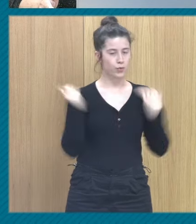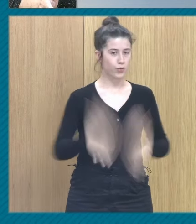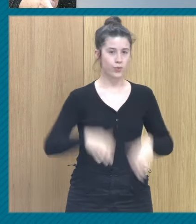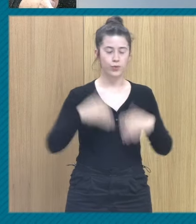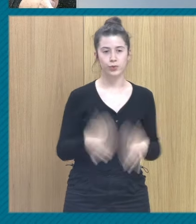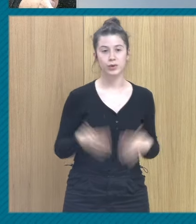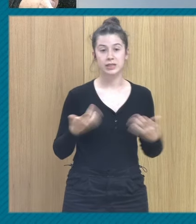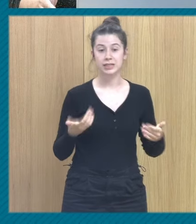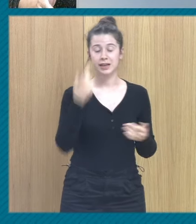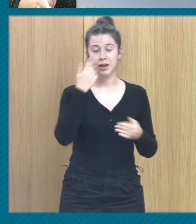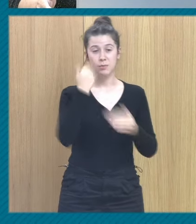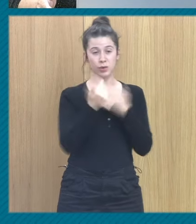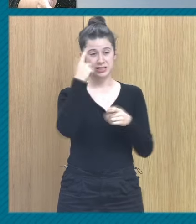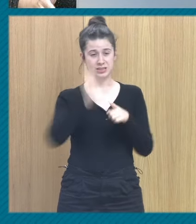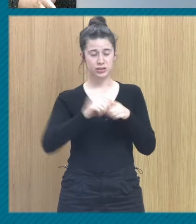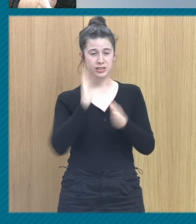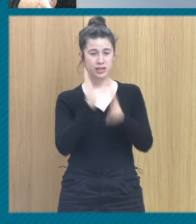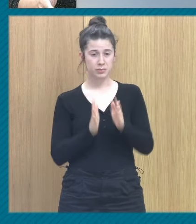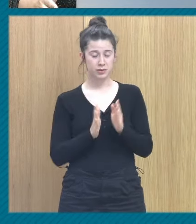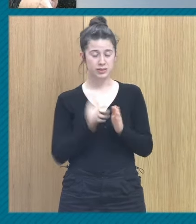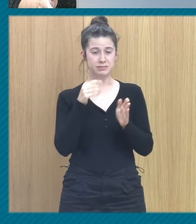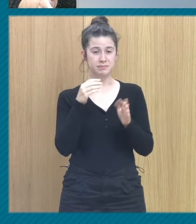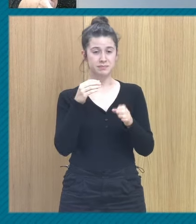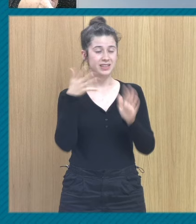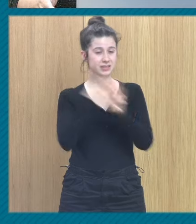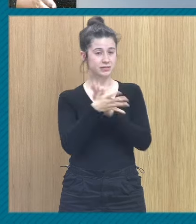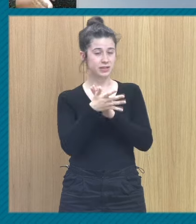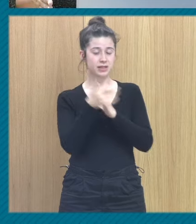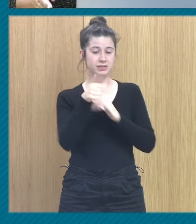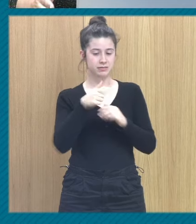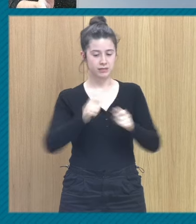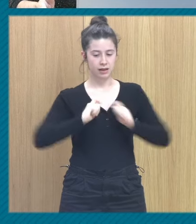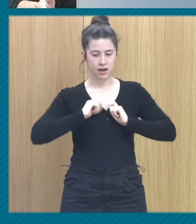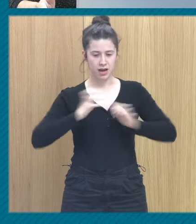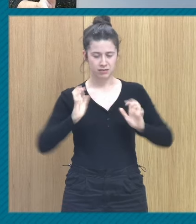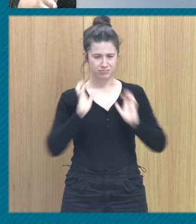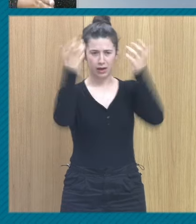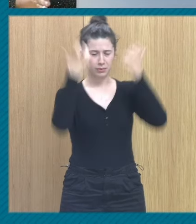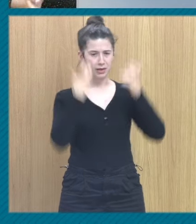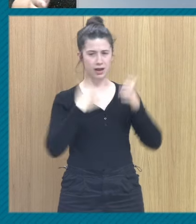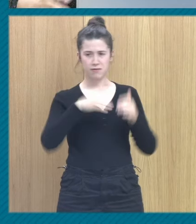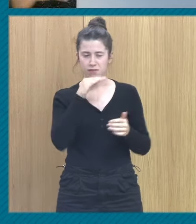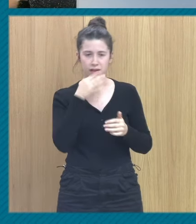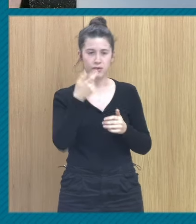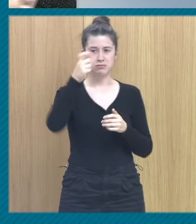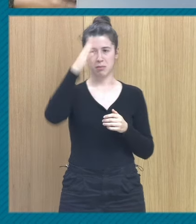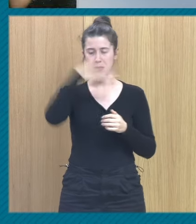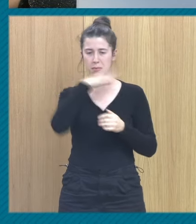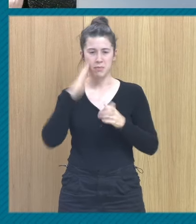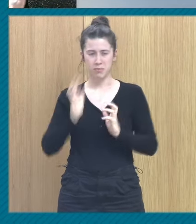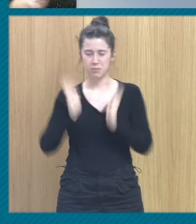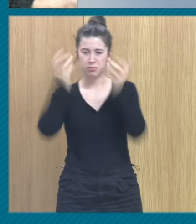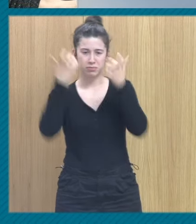parte del proceso psicoterapéutico que tiene que ver con el enfado, la rabia, el enfadarse con los padres, todas estas cosas que hacemos todos